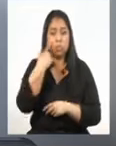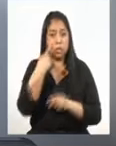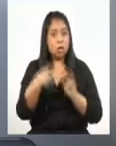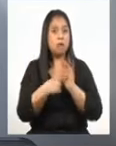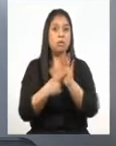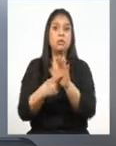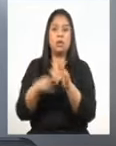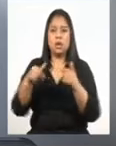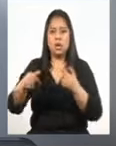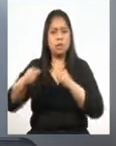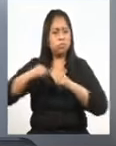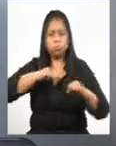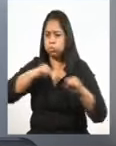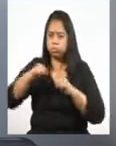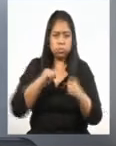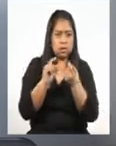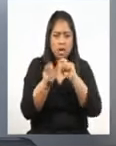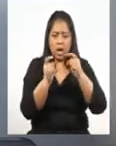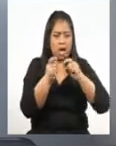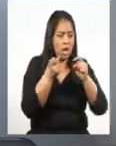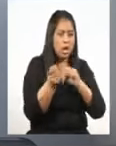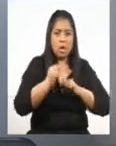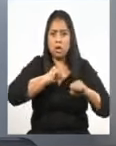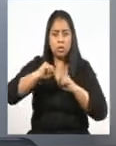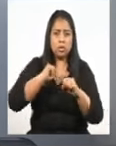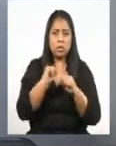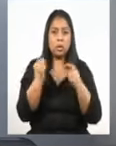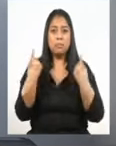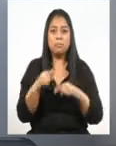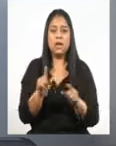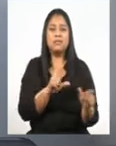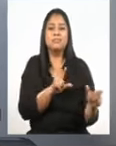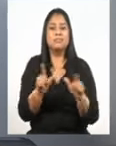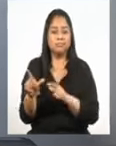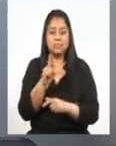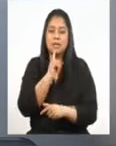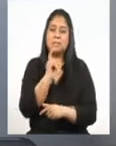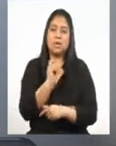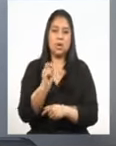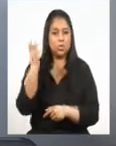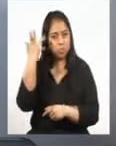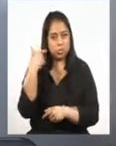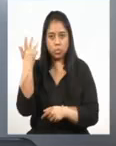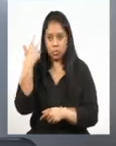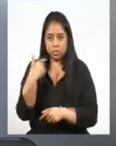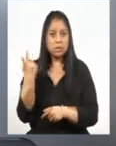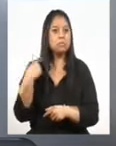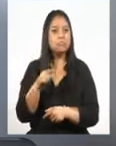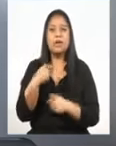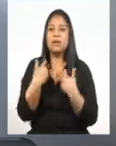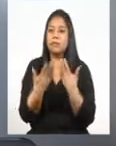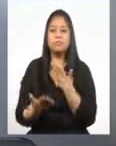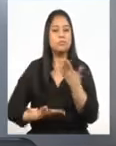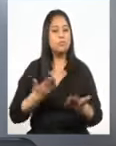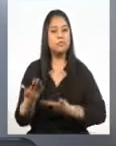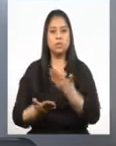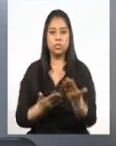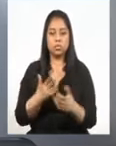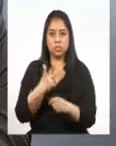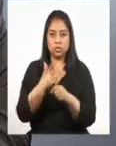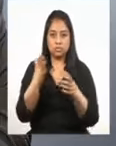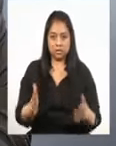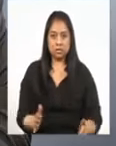corriendo, haciendo adecuaciones para prepararnos mejor todos los días para atender a los guatemaltecos.